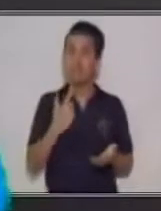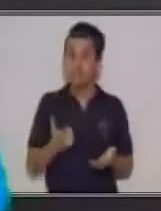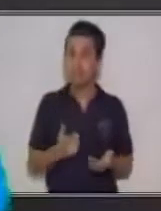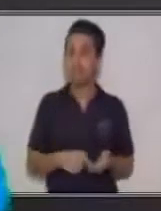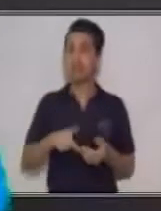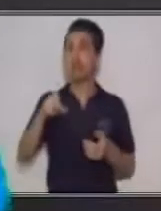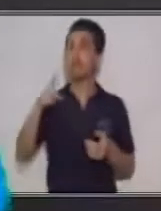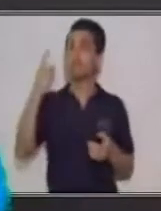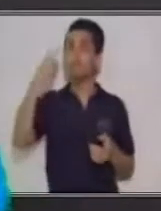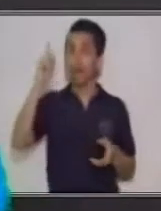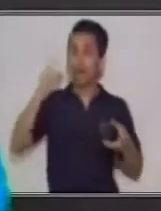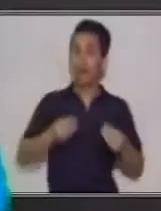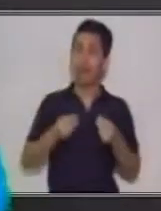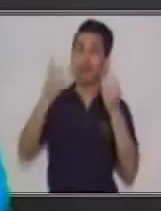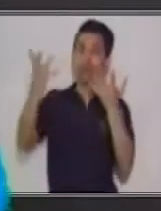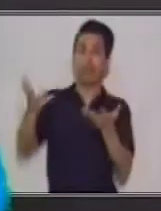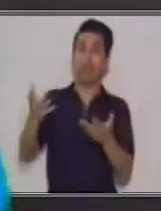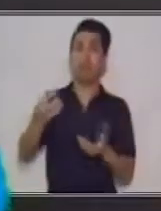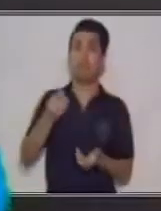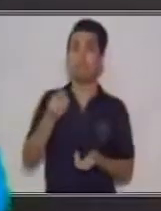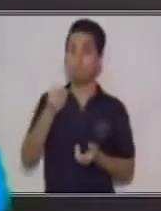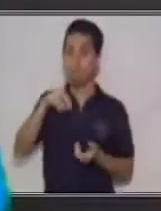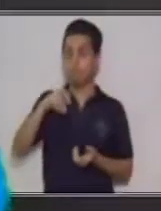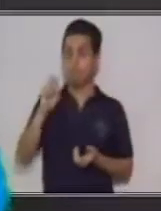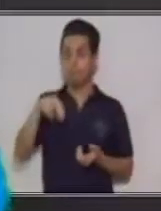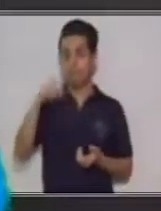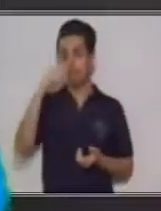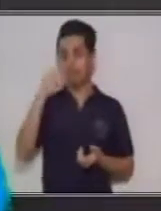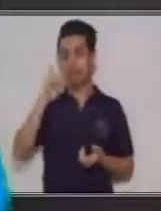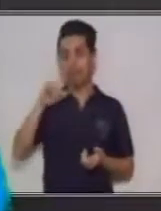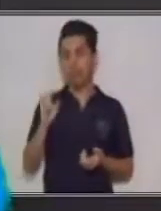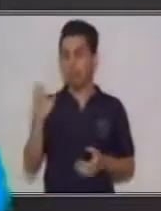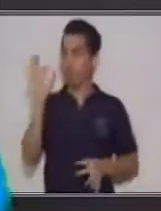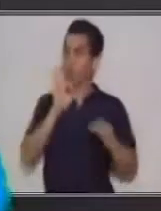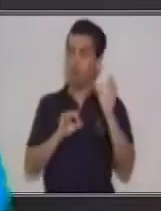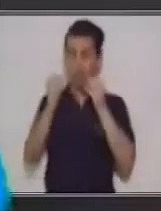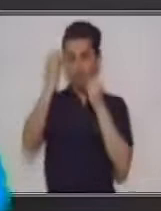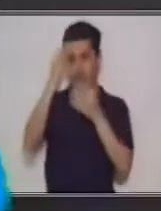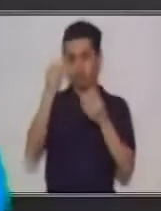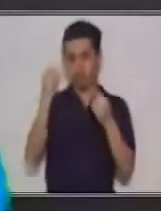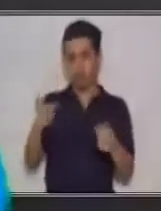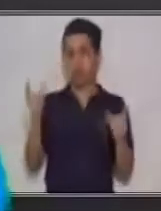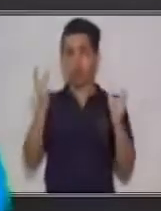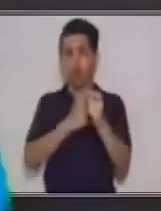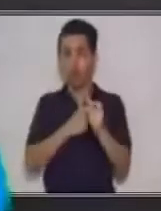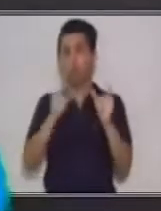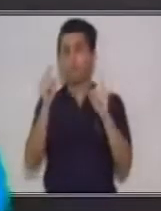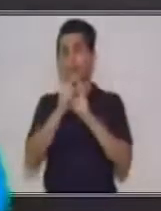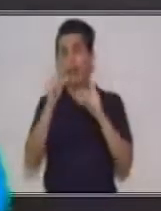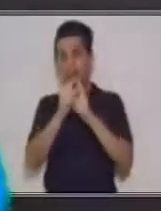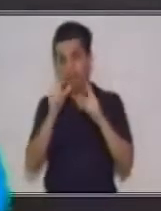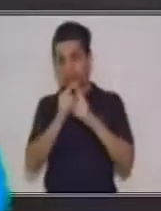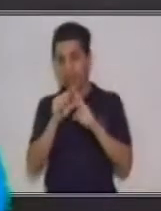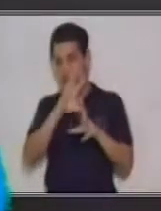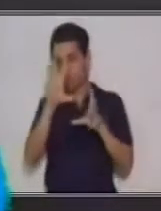mensaje mediante palabras. Recuerde que las palabras vienen formando parte del signo y del signo lingüístico y